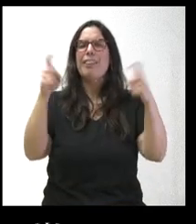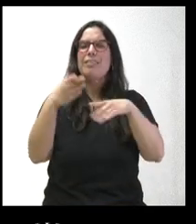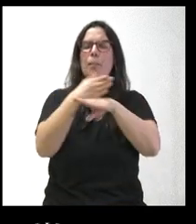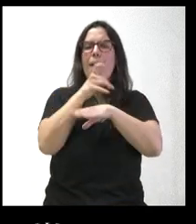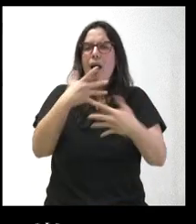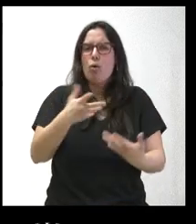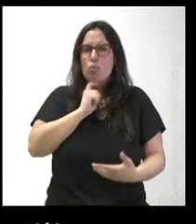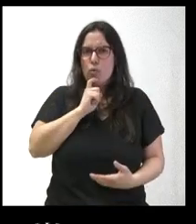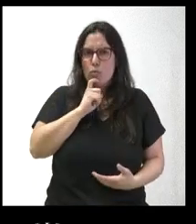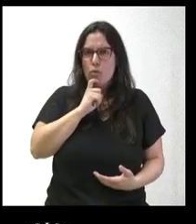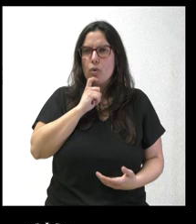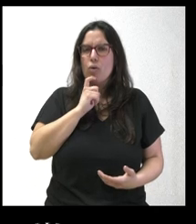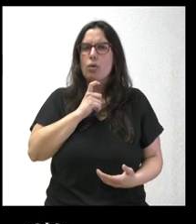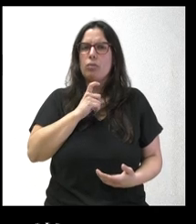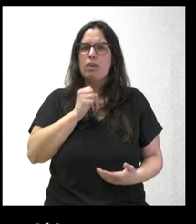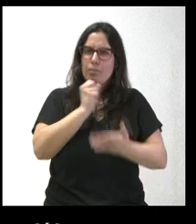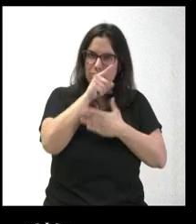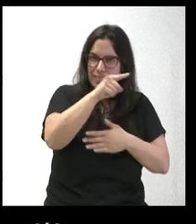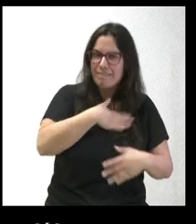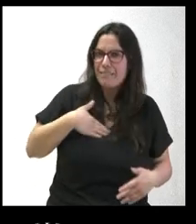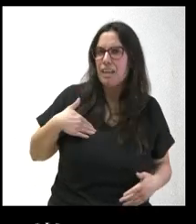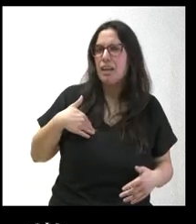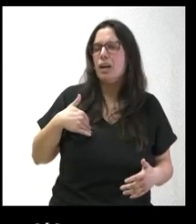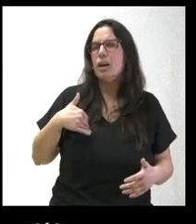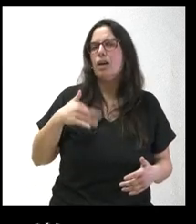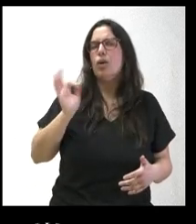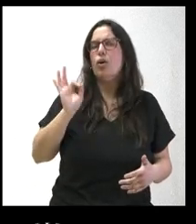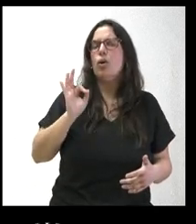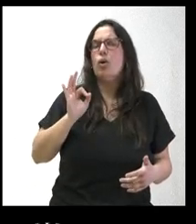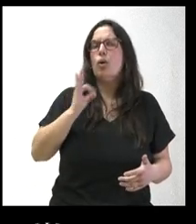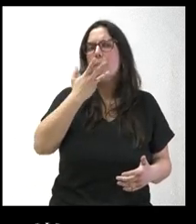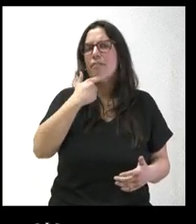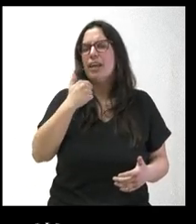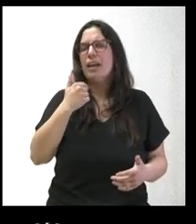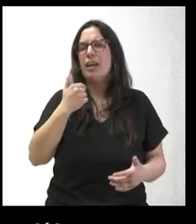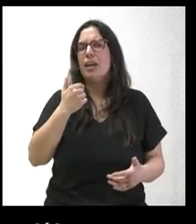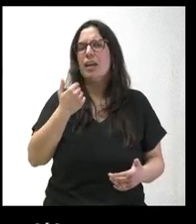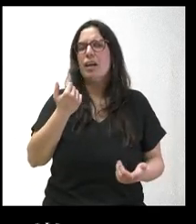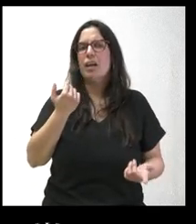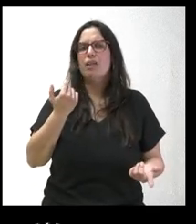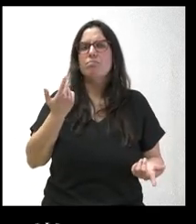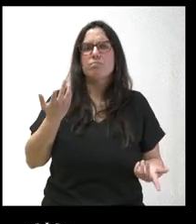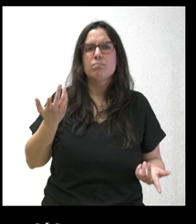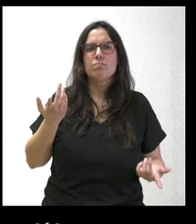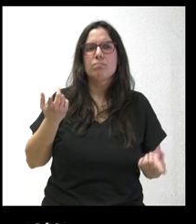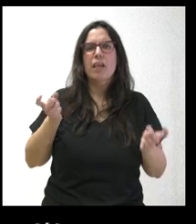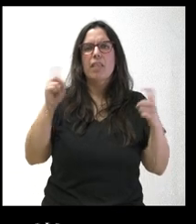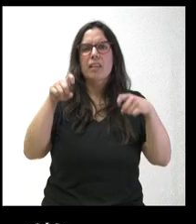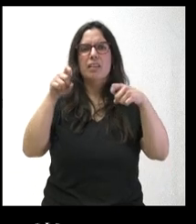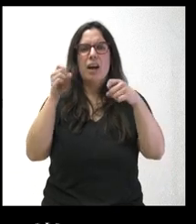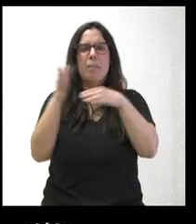¿Se sigue apostando por ella? ¿Se tiende a eliminar lo más posible?